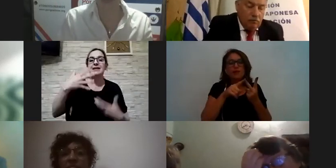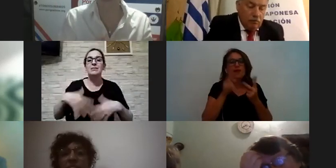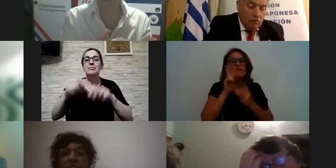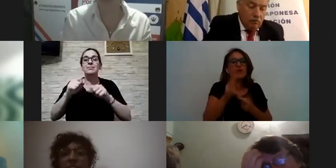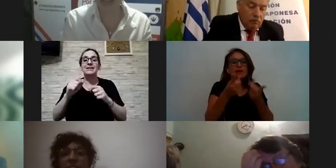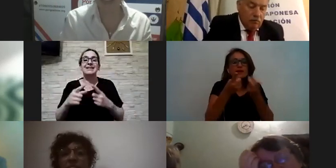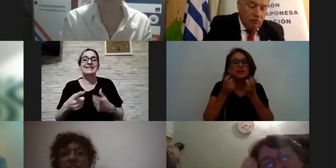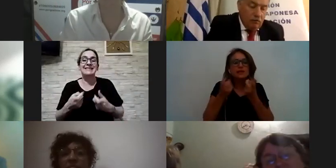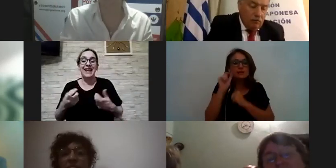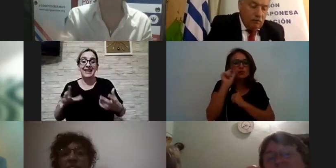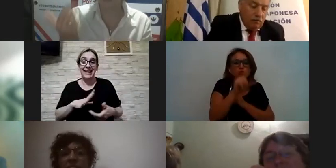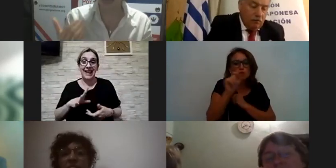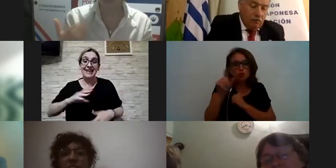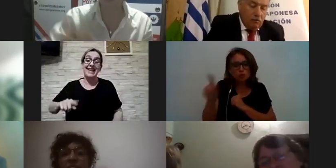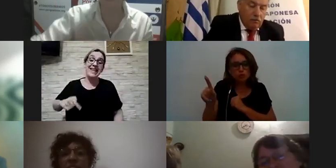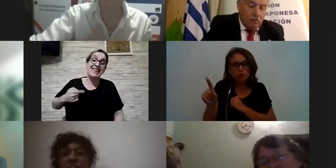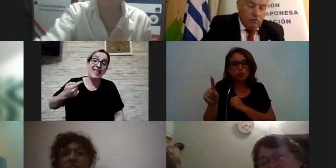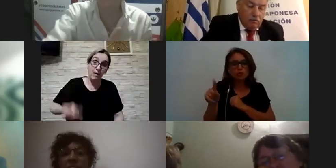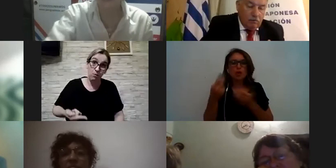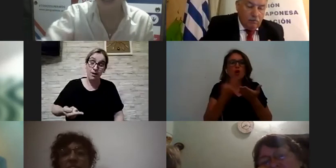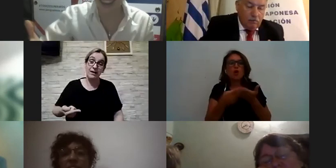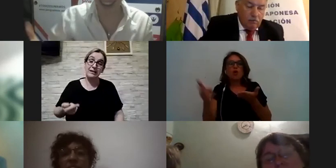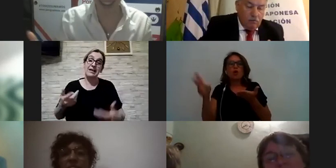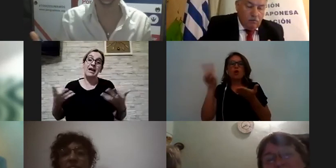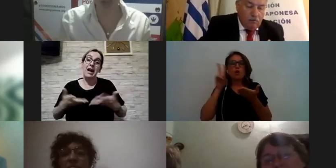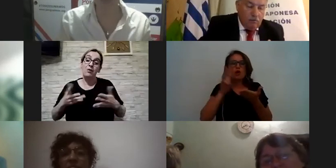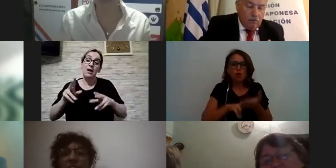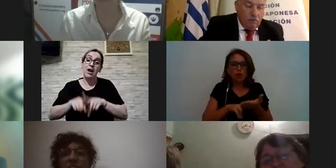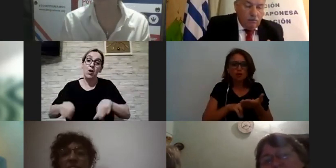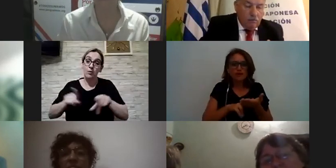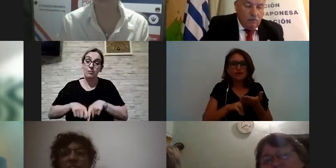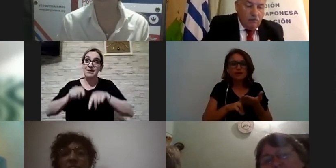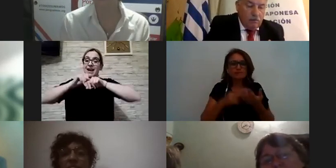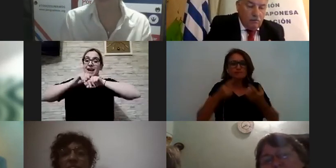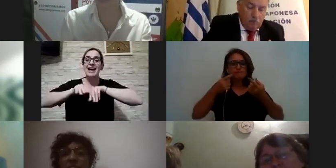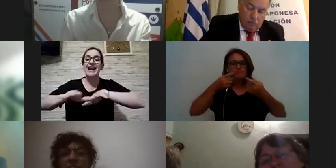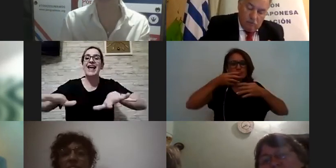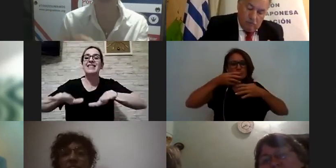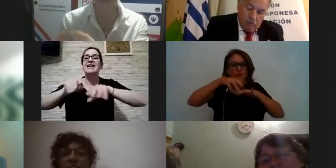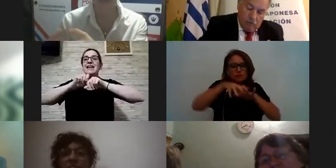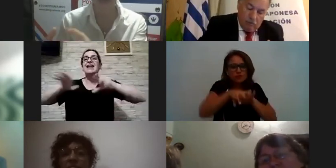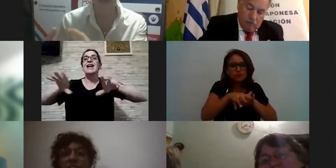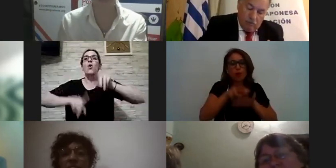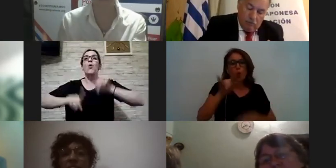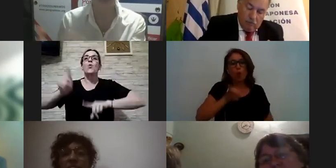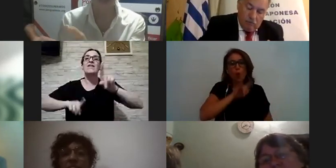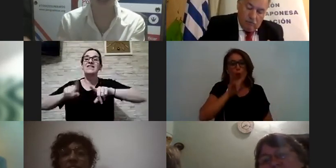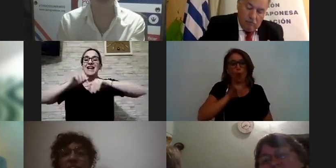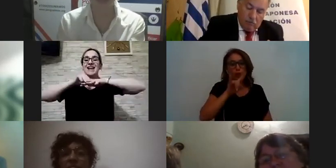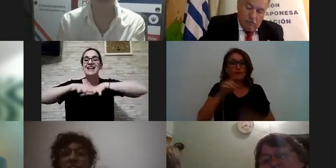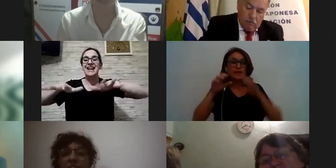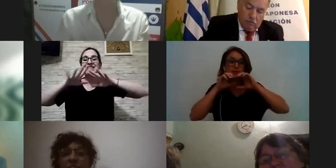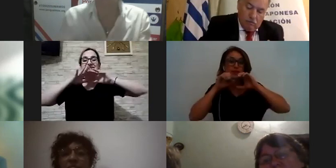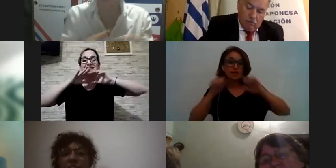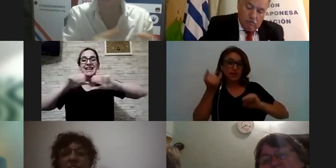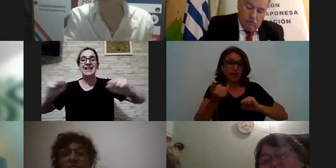y después volviendo a la RBC tejer redes ¿no? porque en la universidad generalmente hay una secretaría que se dedica a